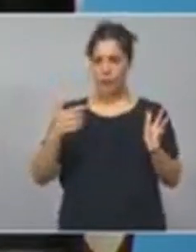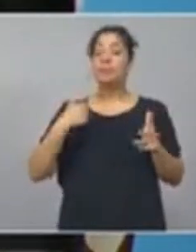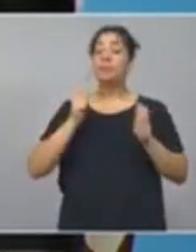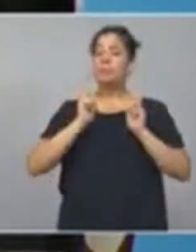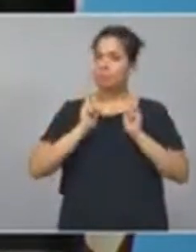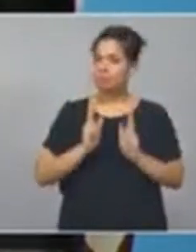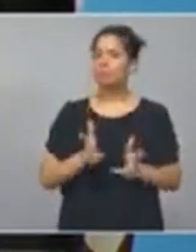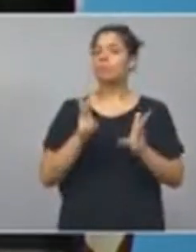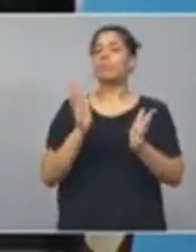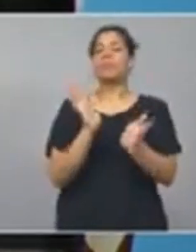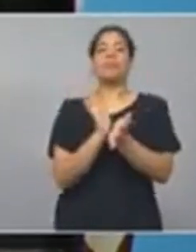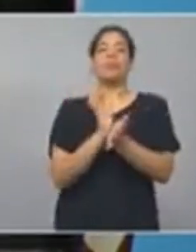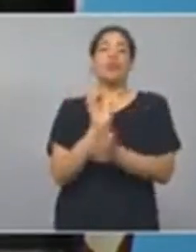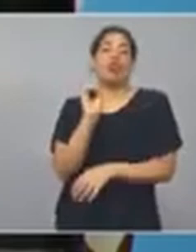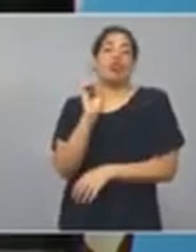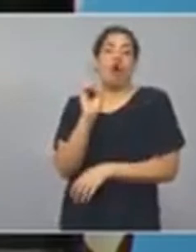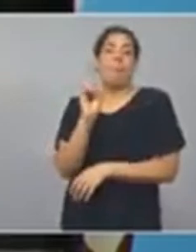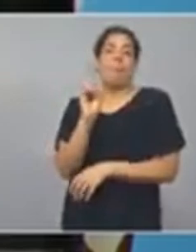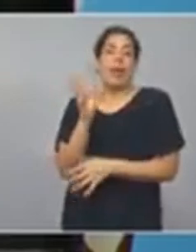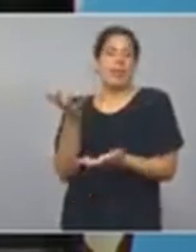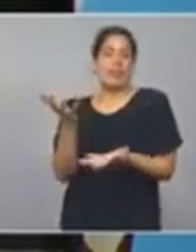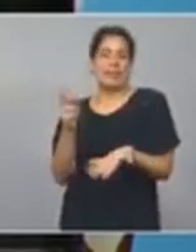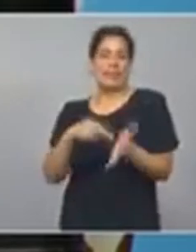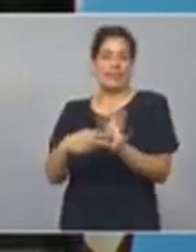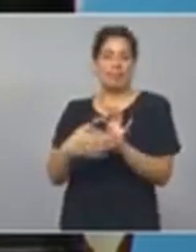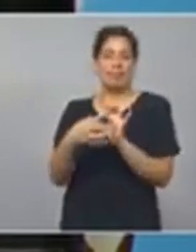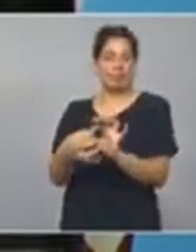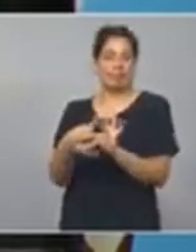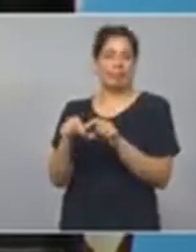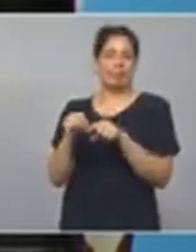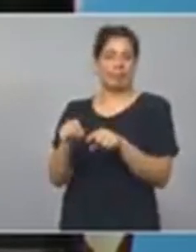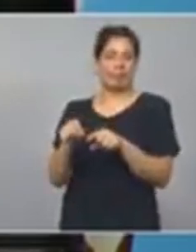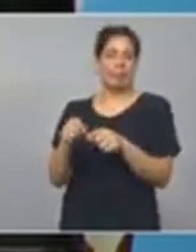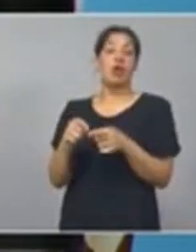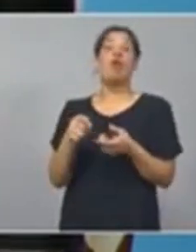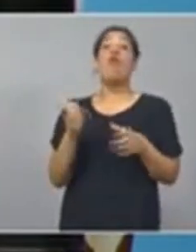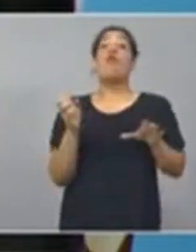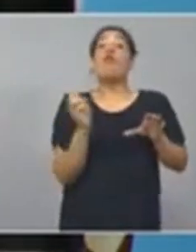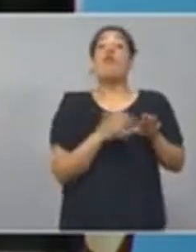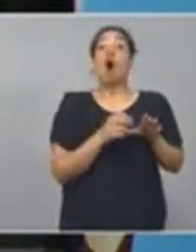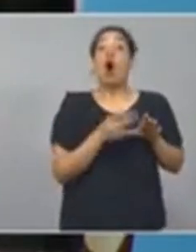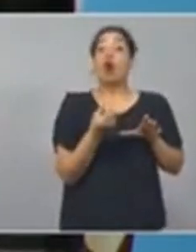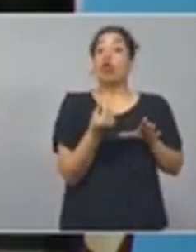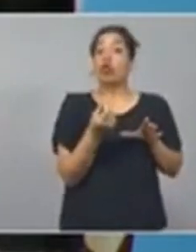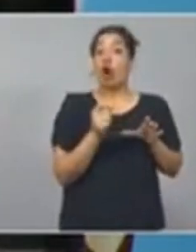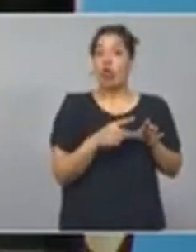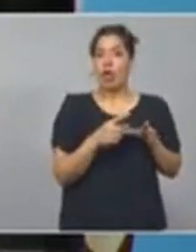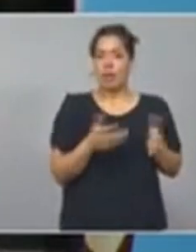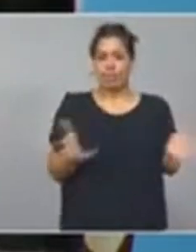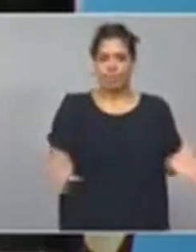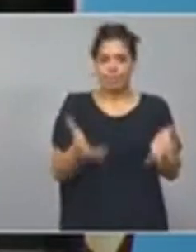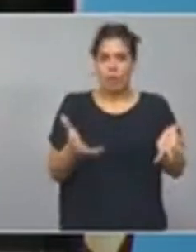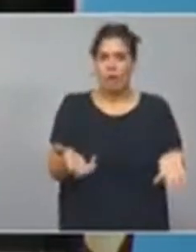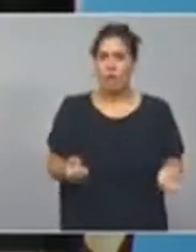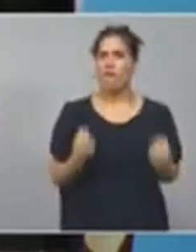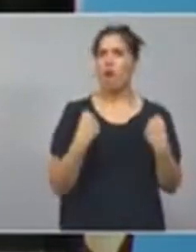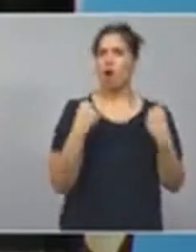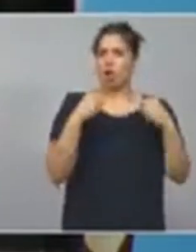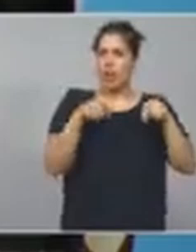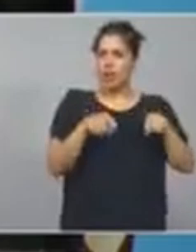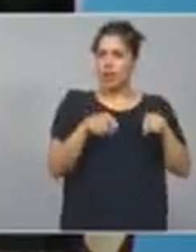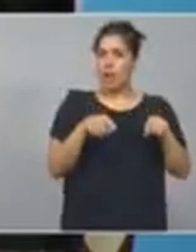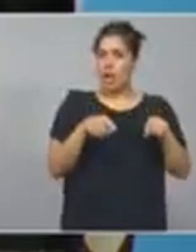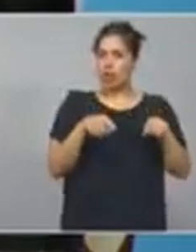que lleva el mismo nombre prácticamente que el fondo de fortalecimiento, que se decidió también por ley,